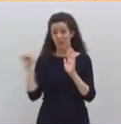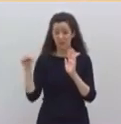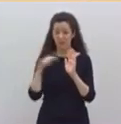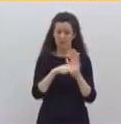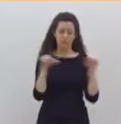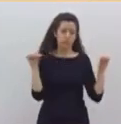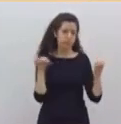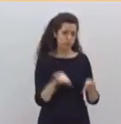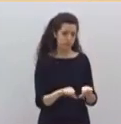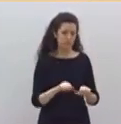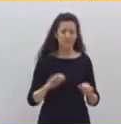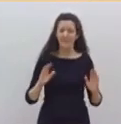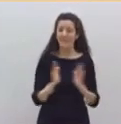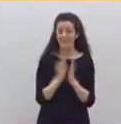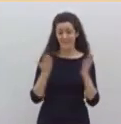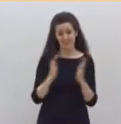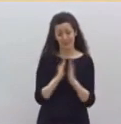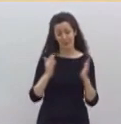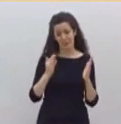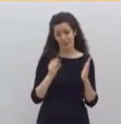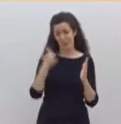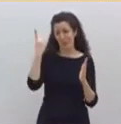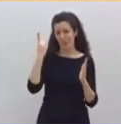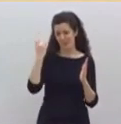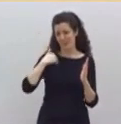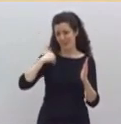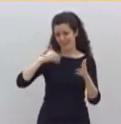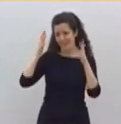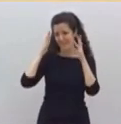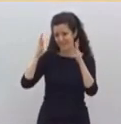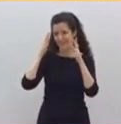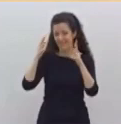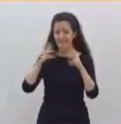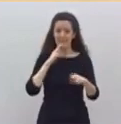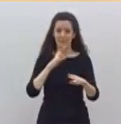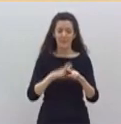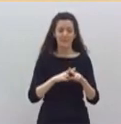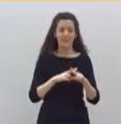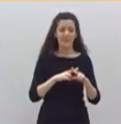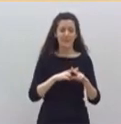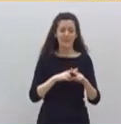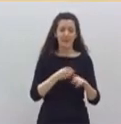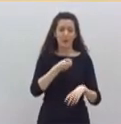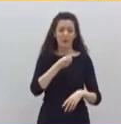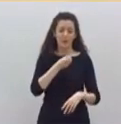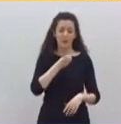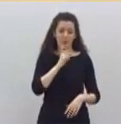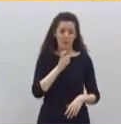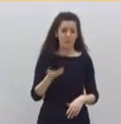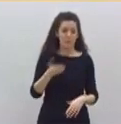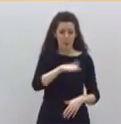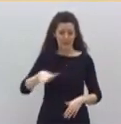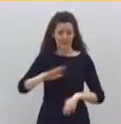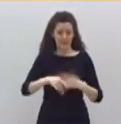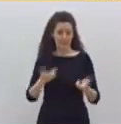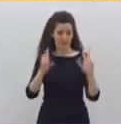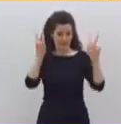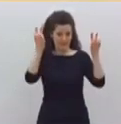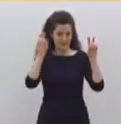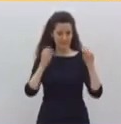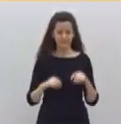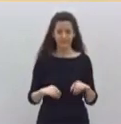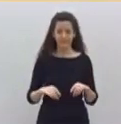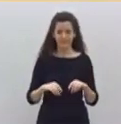Levitsky de cómo mueren las democracias. Eso es lo que está pasando con este estado de alarma. El COVID-19 solo se vence con mascarillas,